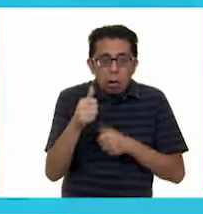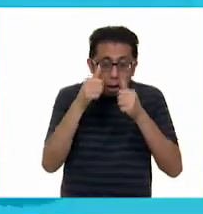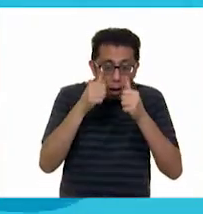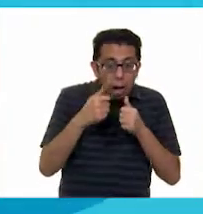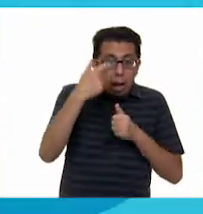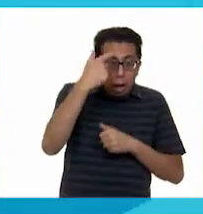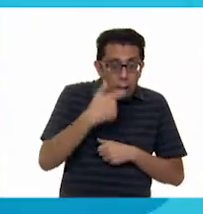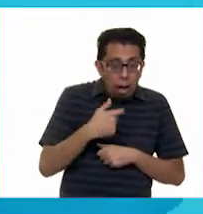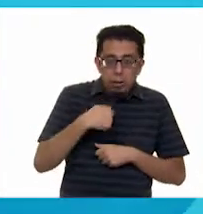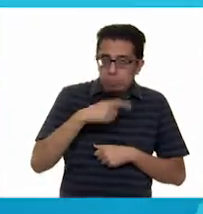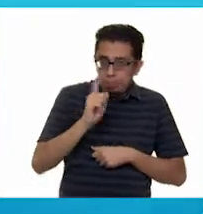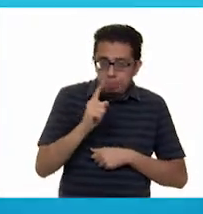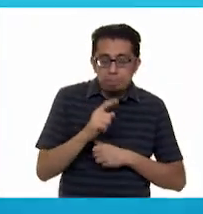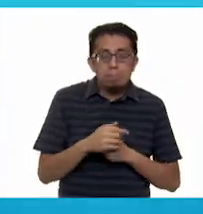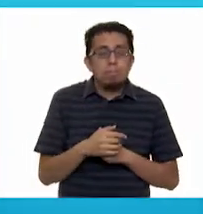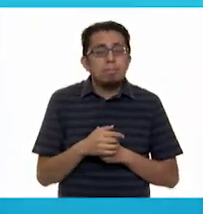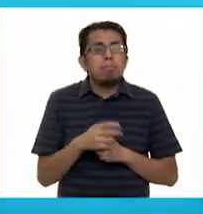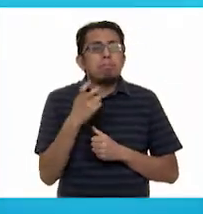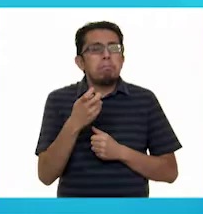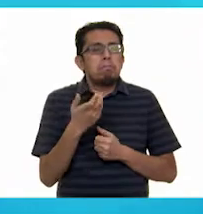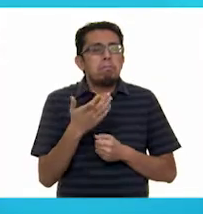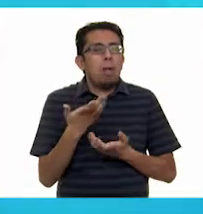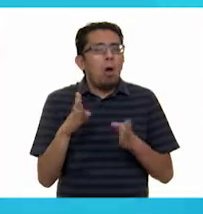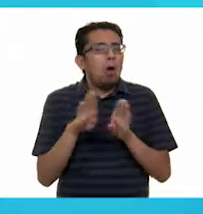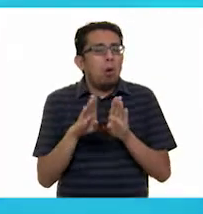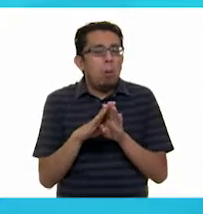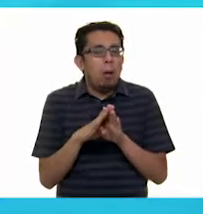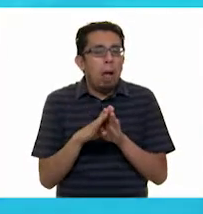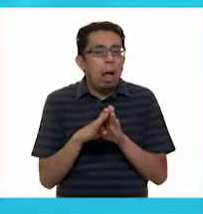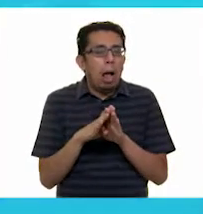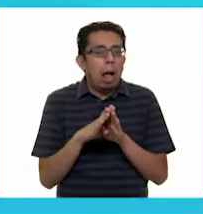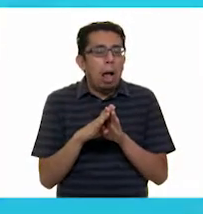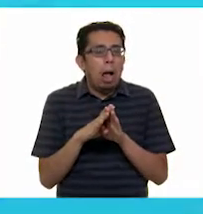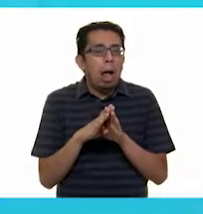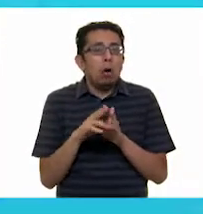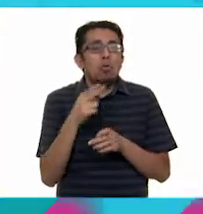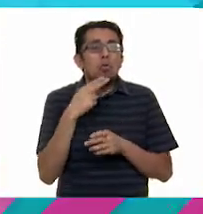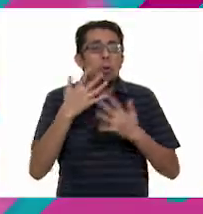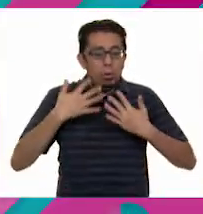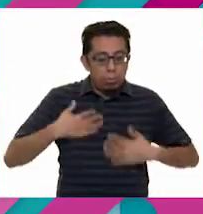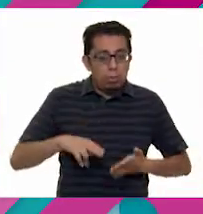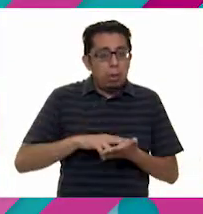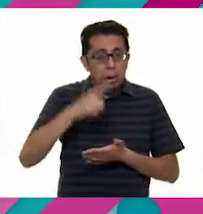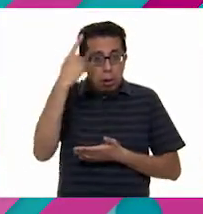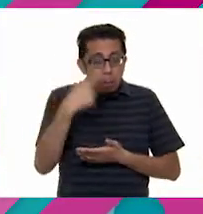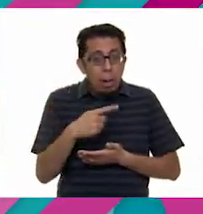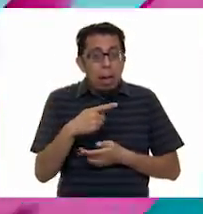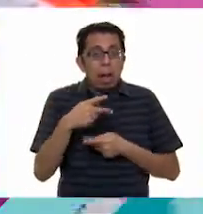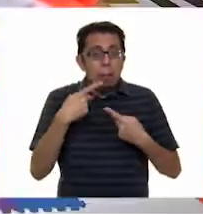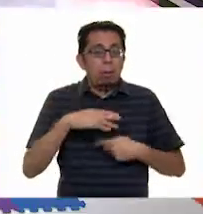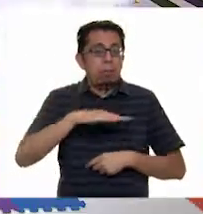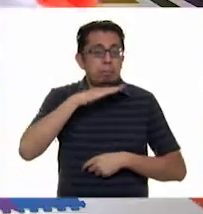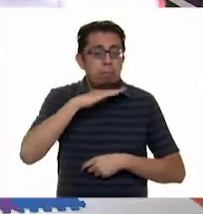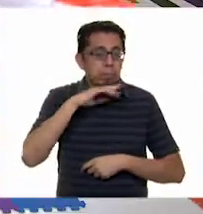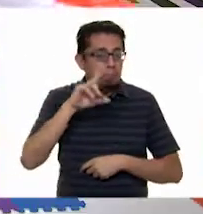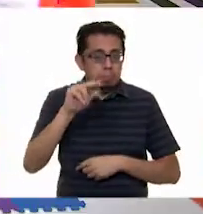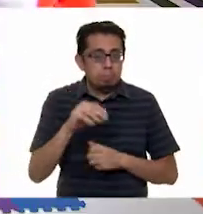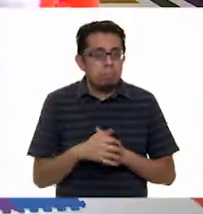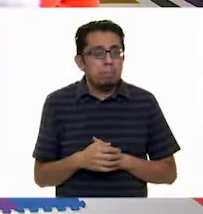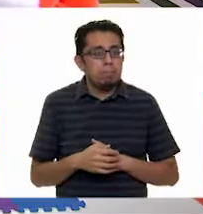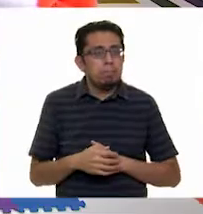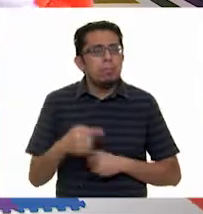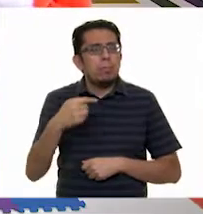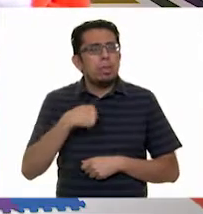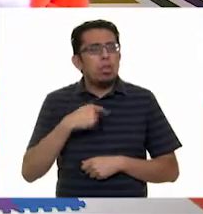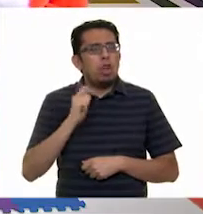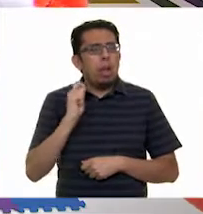en él. Pero eso generalmente se soluciona cuando se visten de negro para no distraer al público. ¡Oh! Entonces yo soy